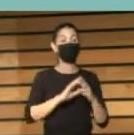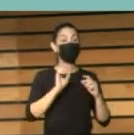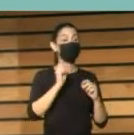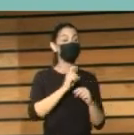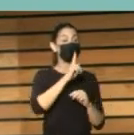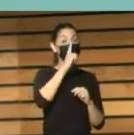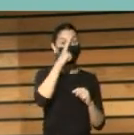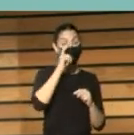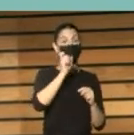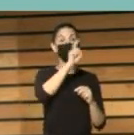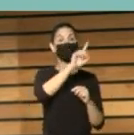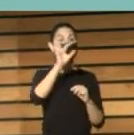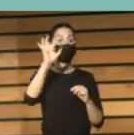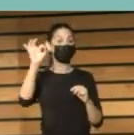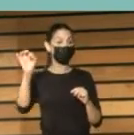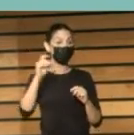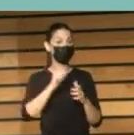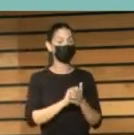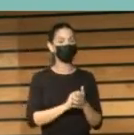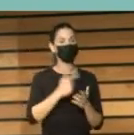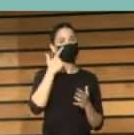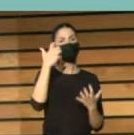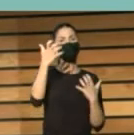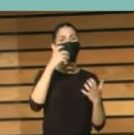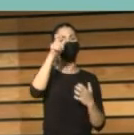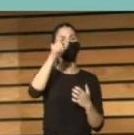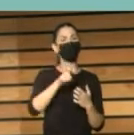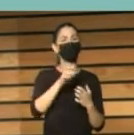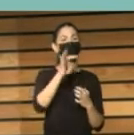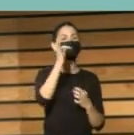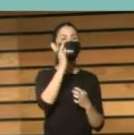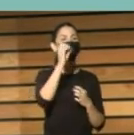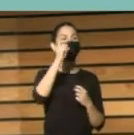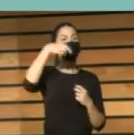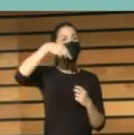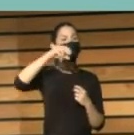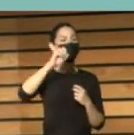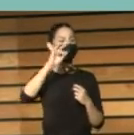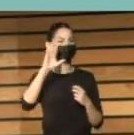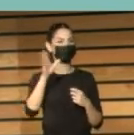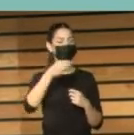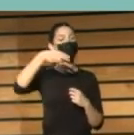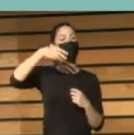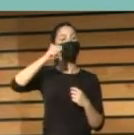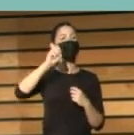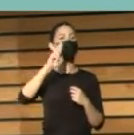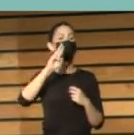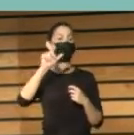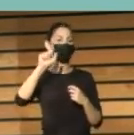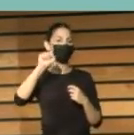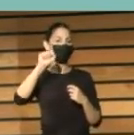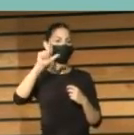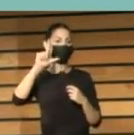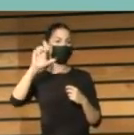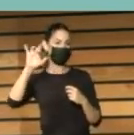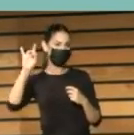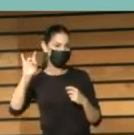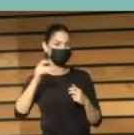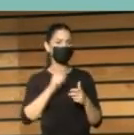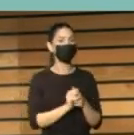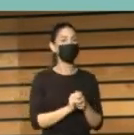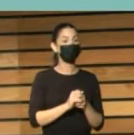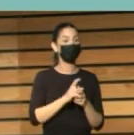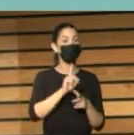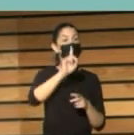uno de los mayores representantes del modernismo lírico en España y también del centenario del nacimiento de Carmen Laforet, escritora,